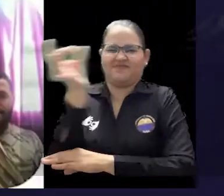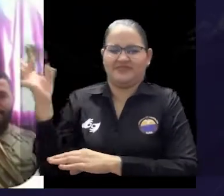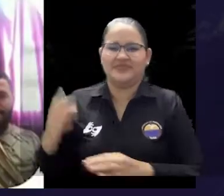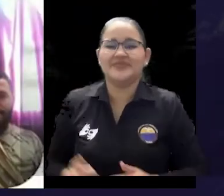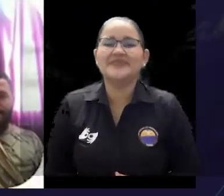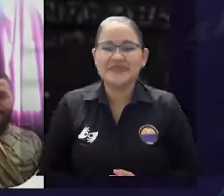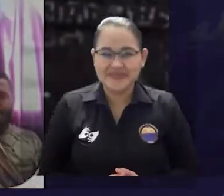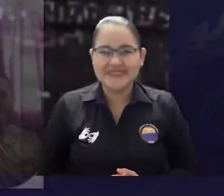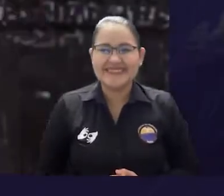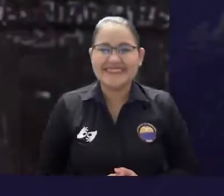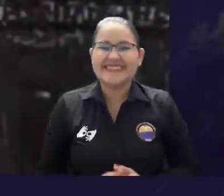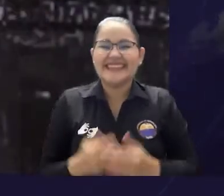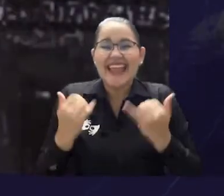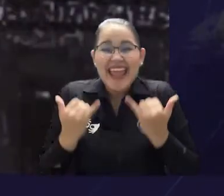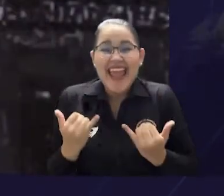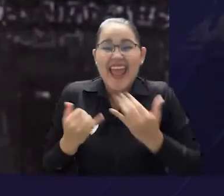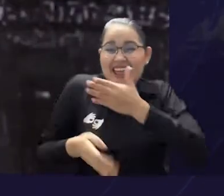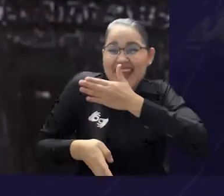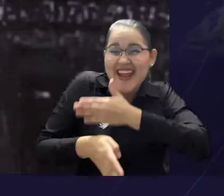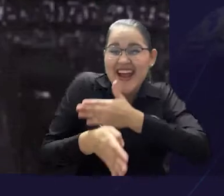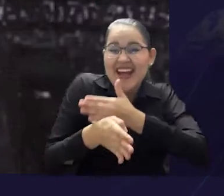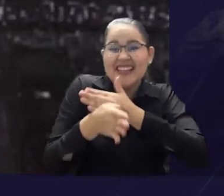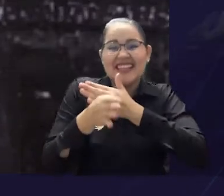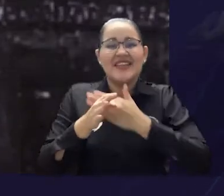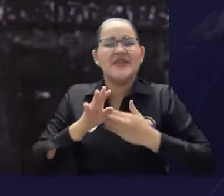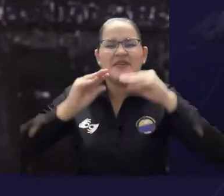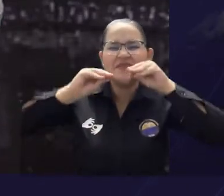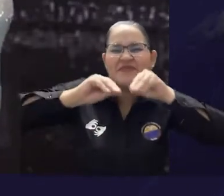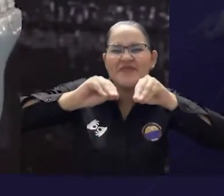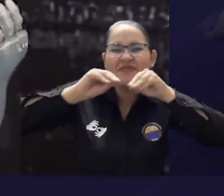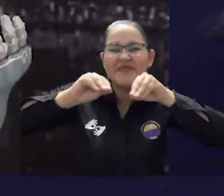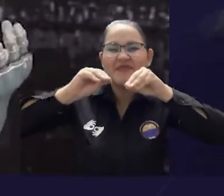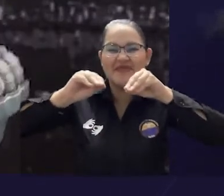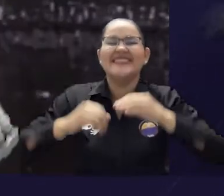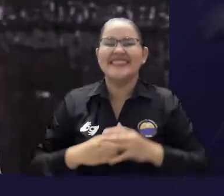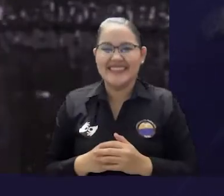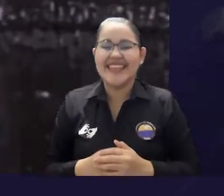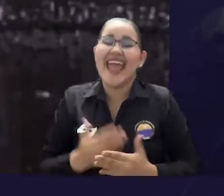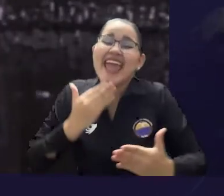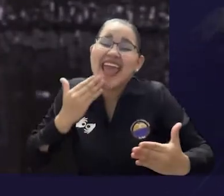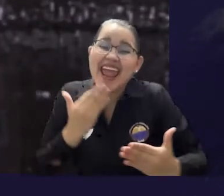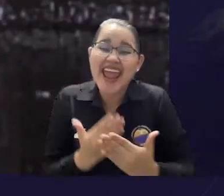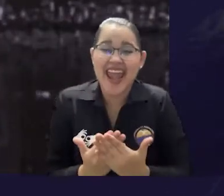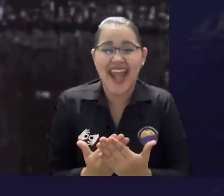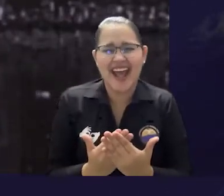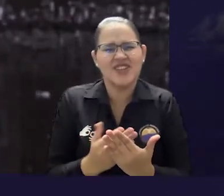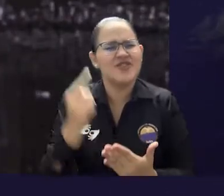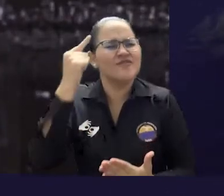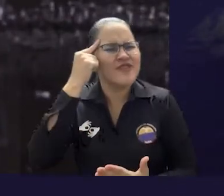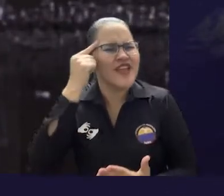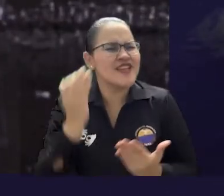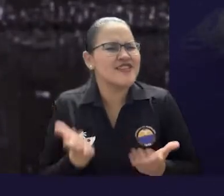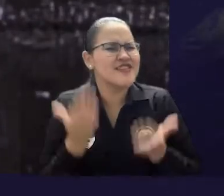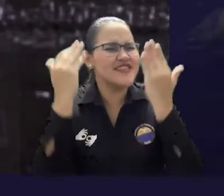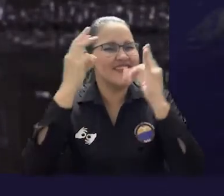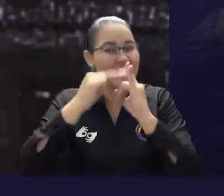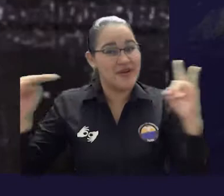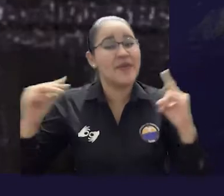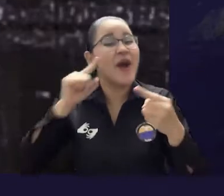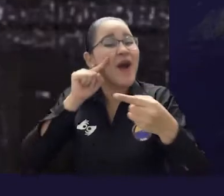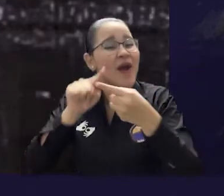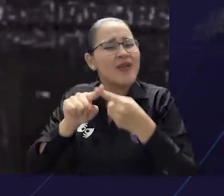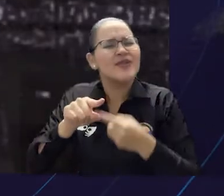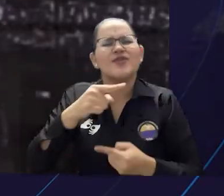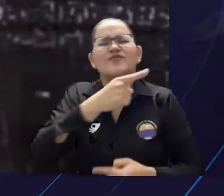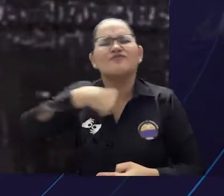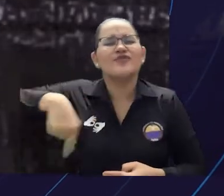cultura. Siéntanse en casa y sobre todo sean testigos de cómo desde la academia se cambian vidas. Gracias por